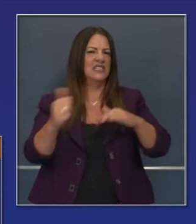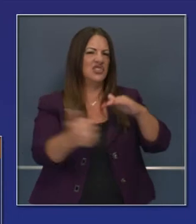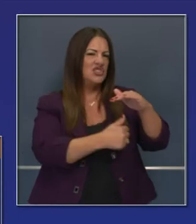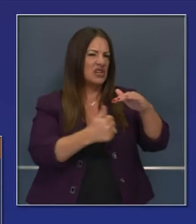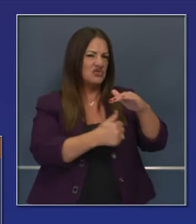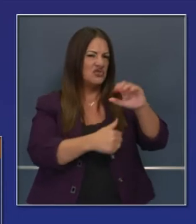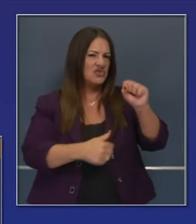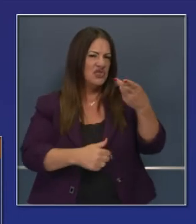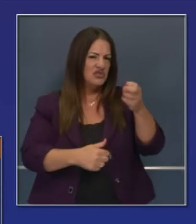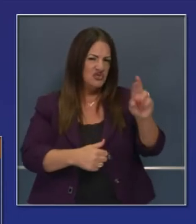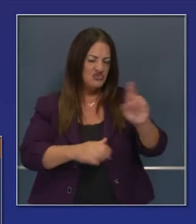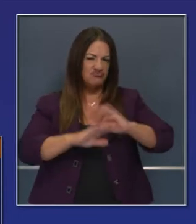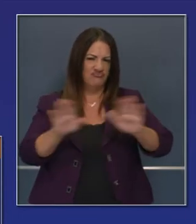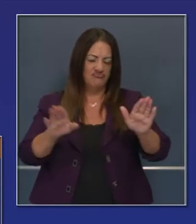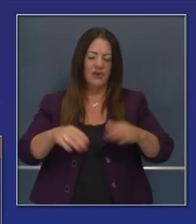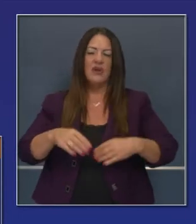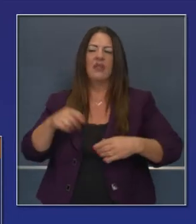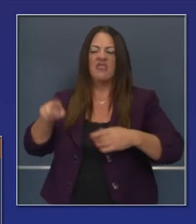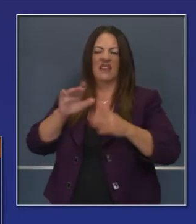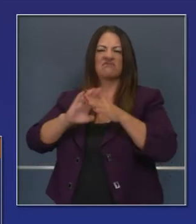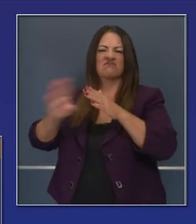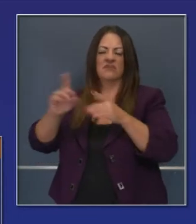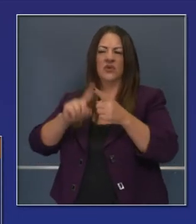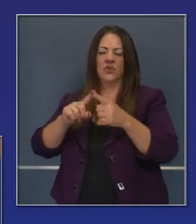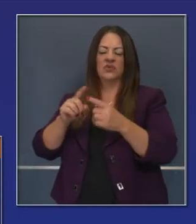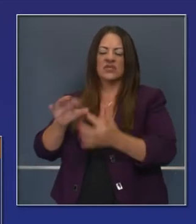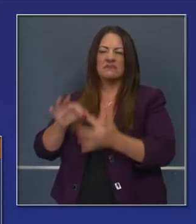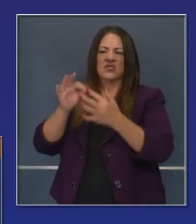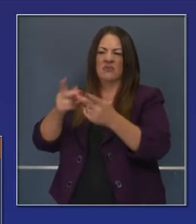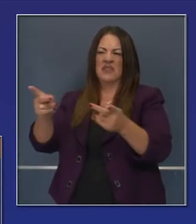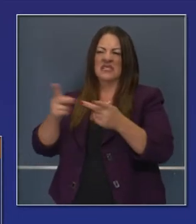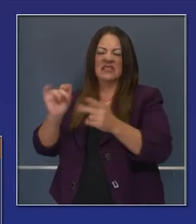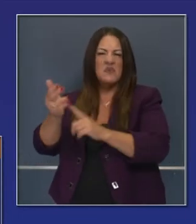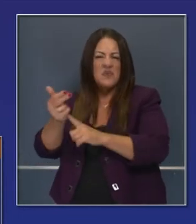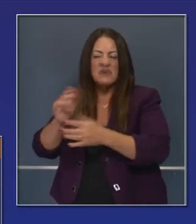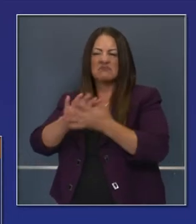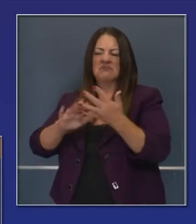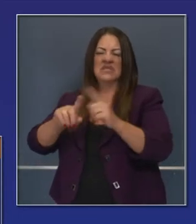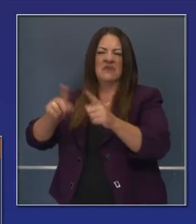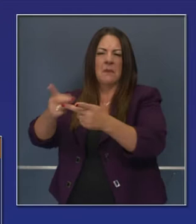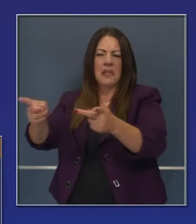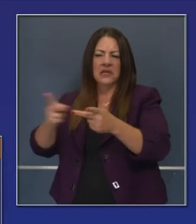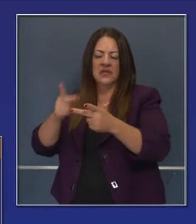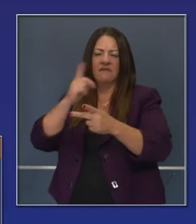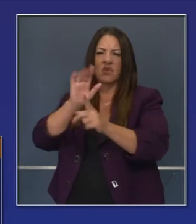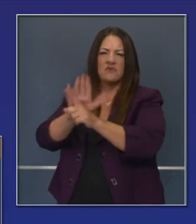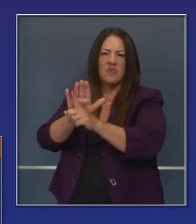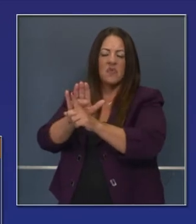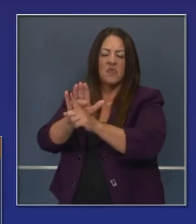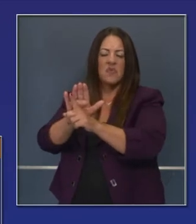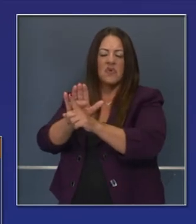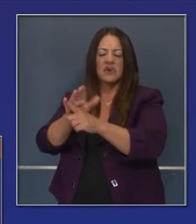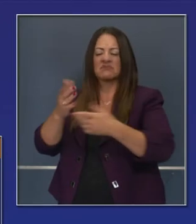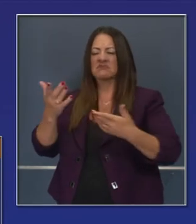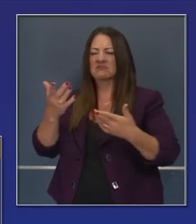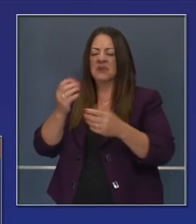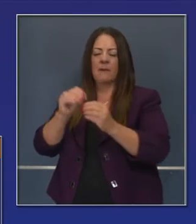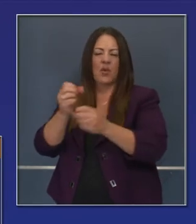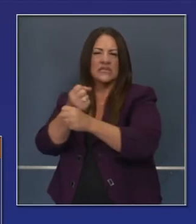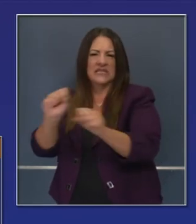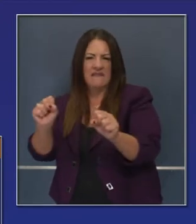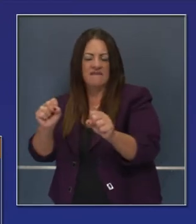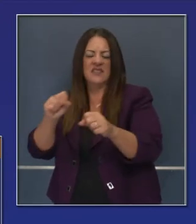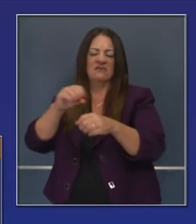-19. La mayoría de ellos están en lugares que permiten que la gente se mantenga aislada, que se puedan concentrar en su salud, no solo en su